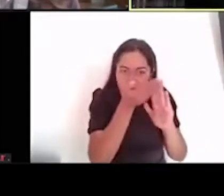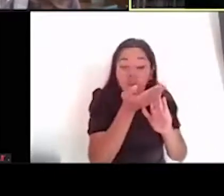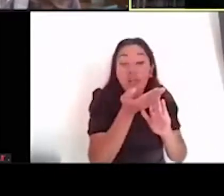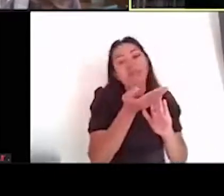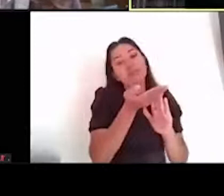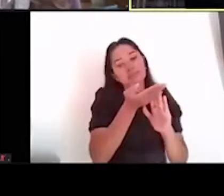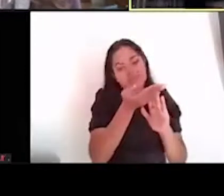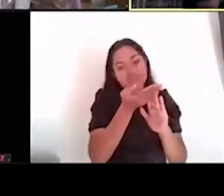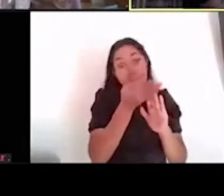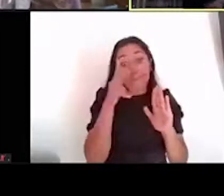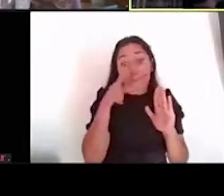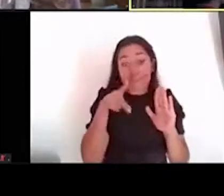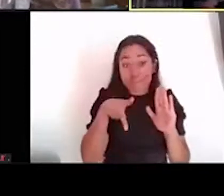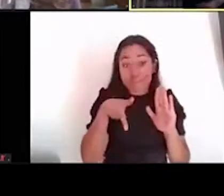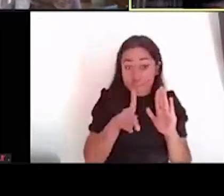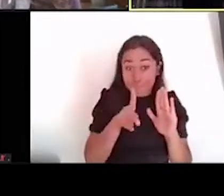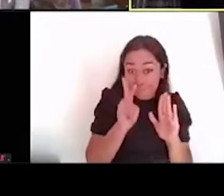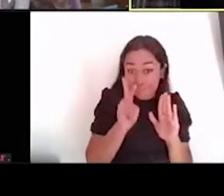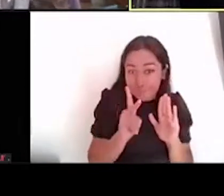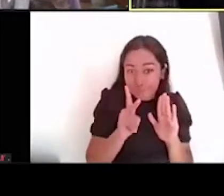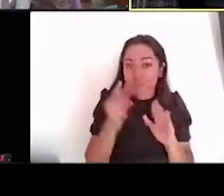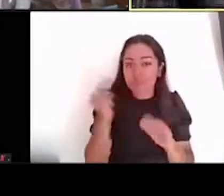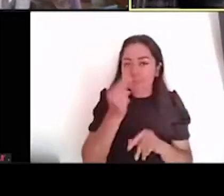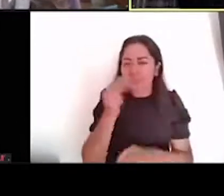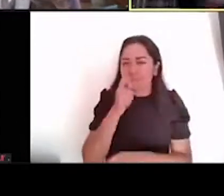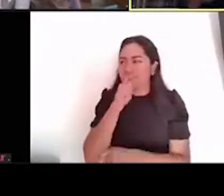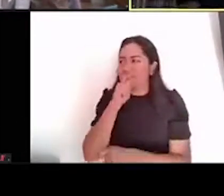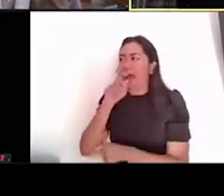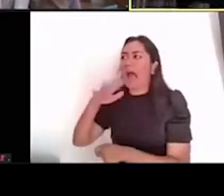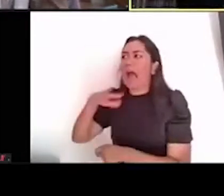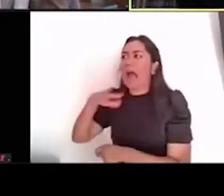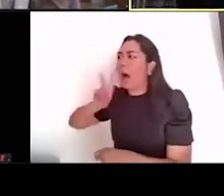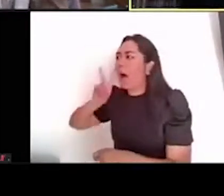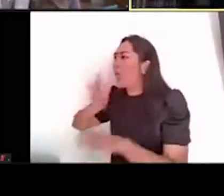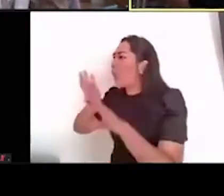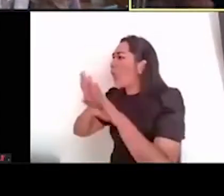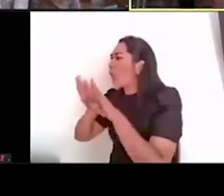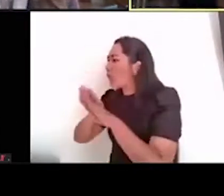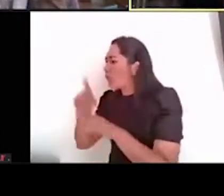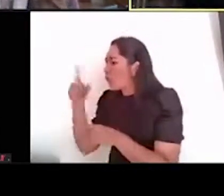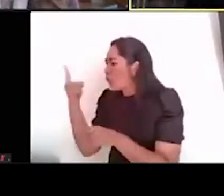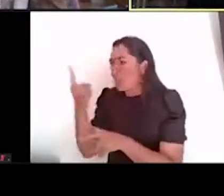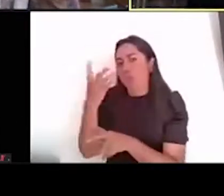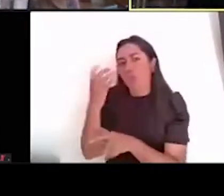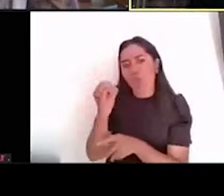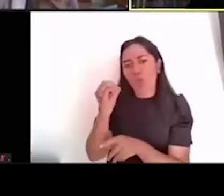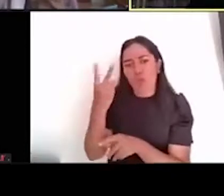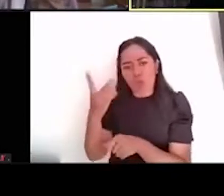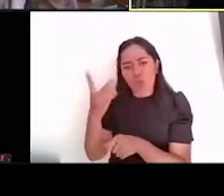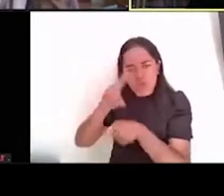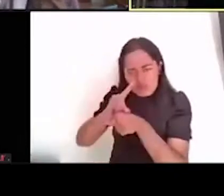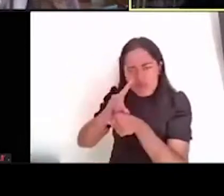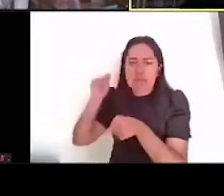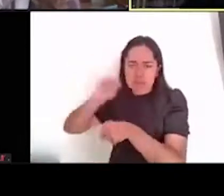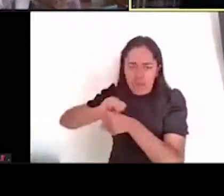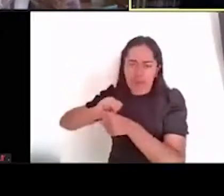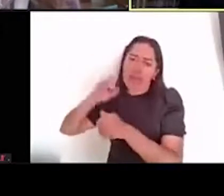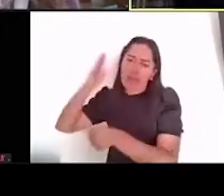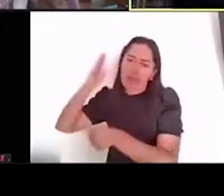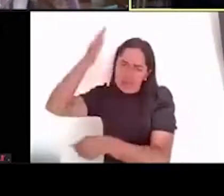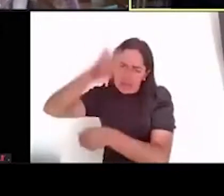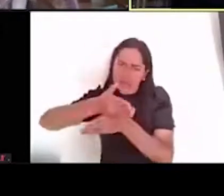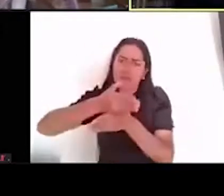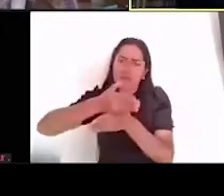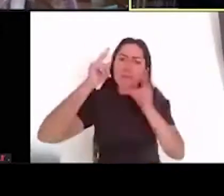pero se va a buscar un mecanismo para que por lo menos uno o dos días a la semana se puedan visitar estos, estos vestigios,